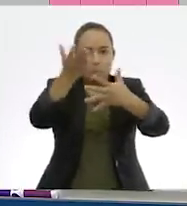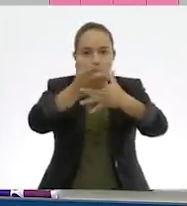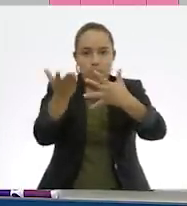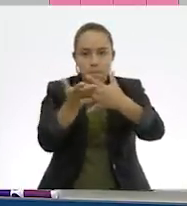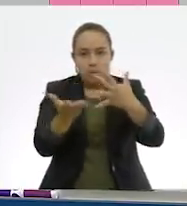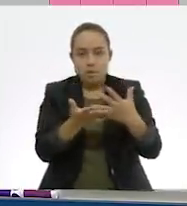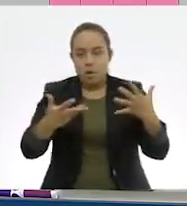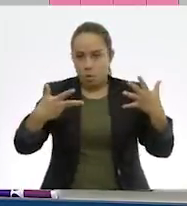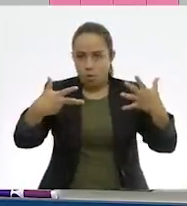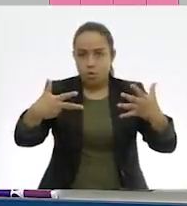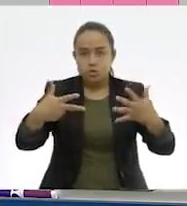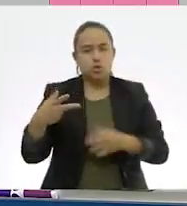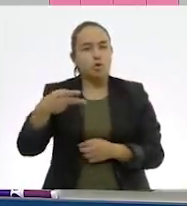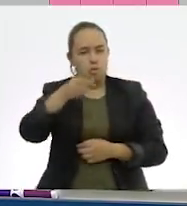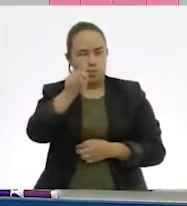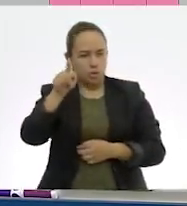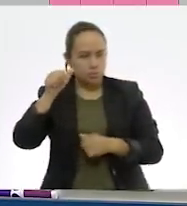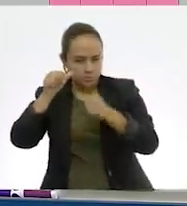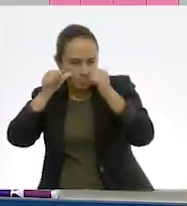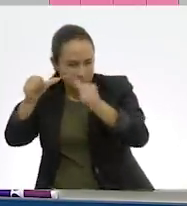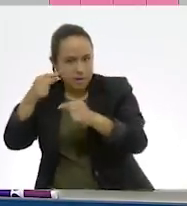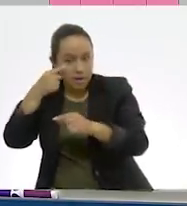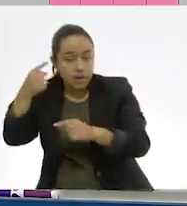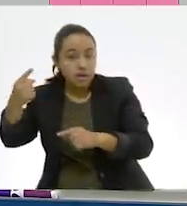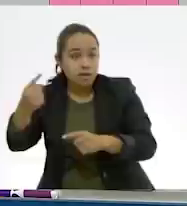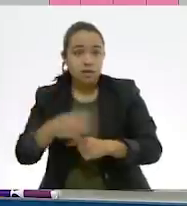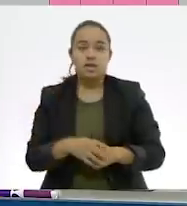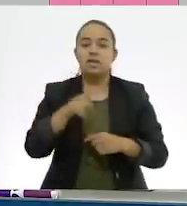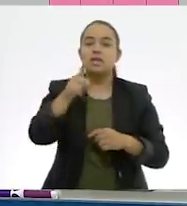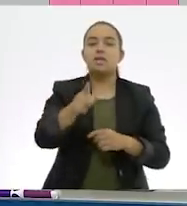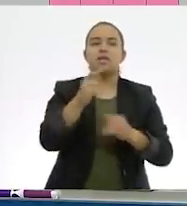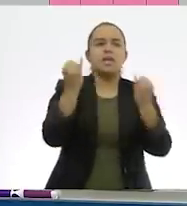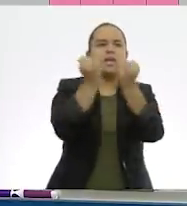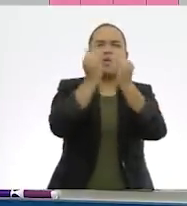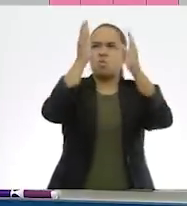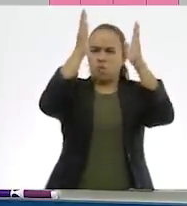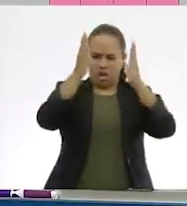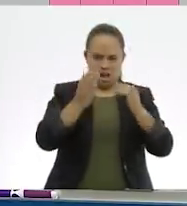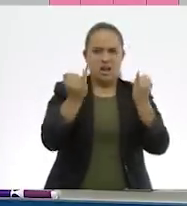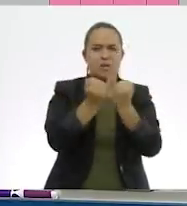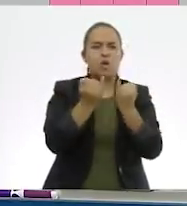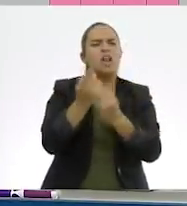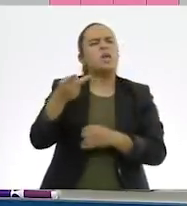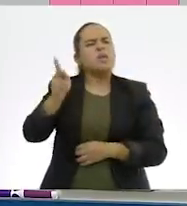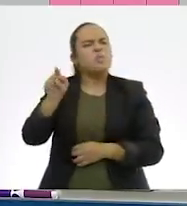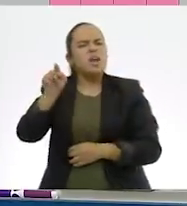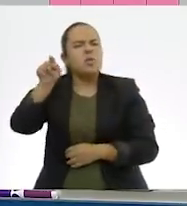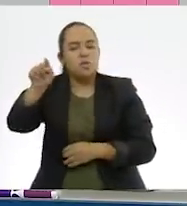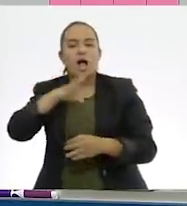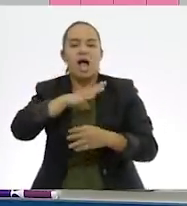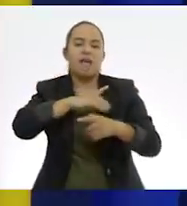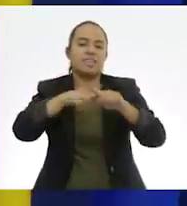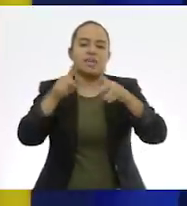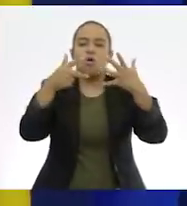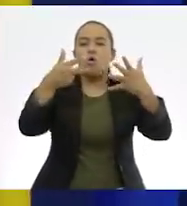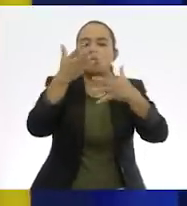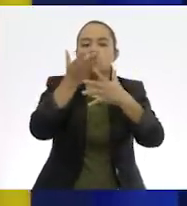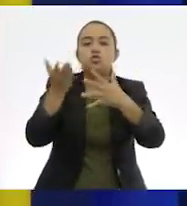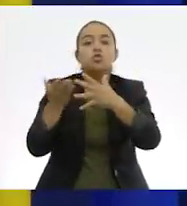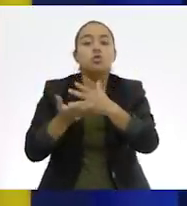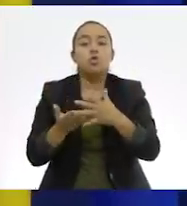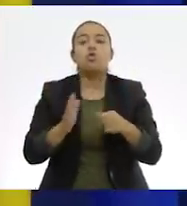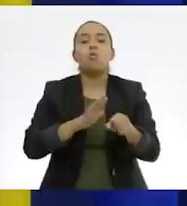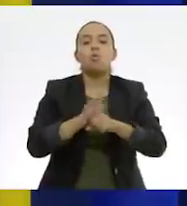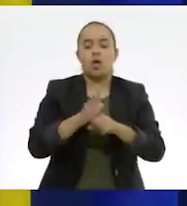Sin embargo, si se fijan, es equivalente porque se está representando lo mismo. ¿Cómo se leería esta fracción? Se leería como